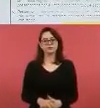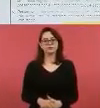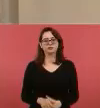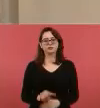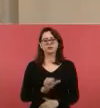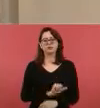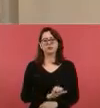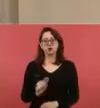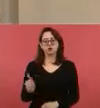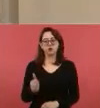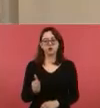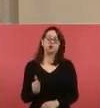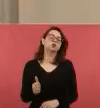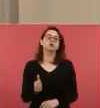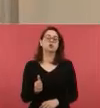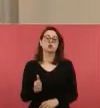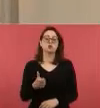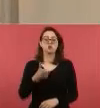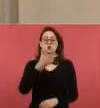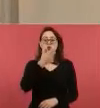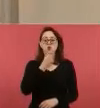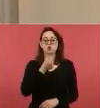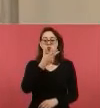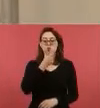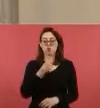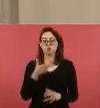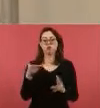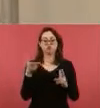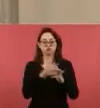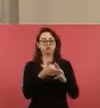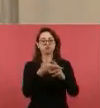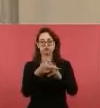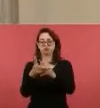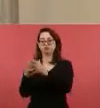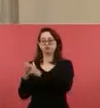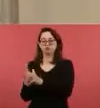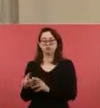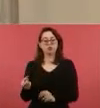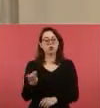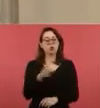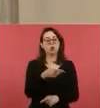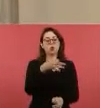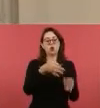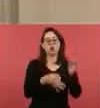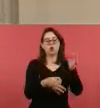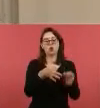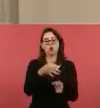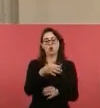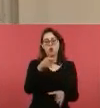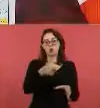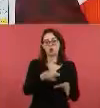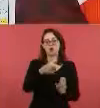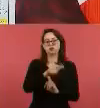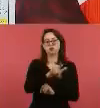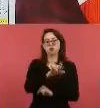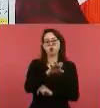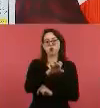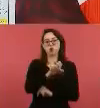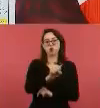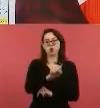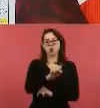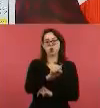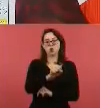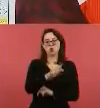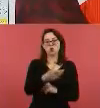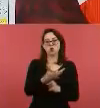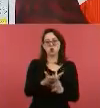Relacionado con un acusado por el delito de homicidio calificado, el juez Luis Rafael Bautista Cruz, juez tercero de